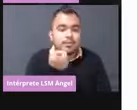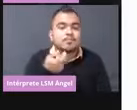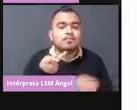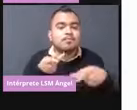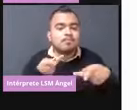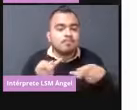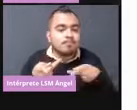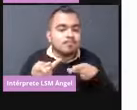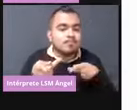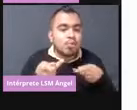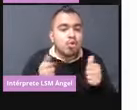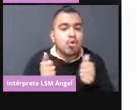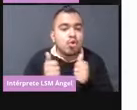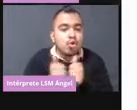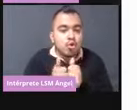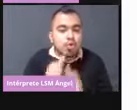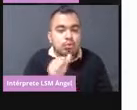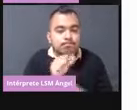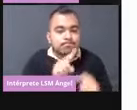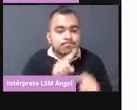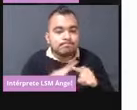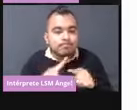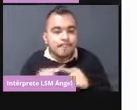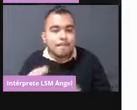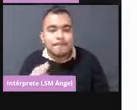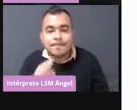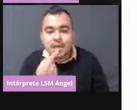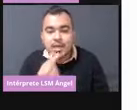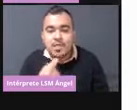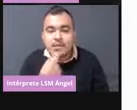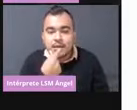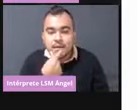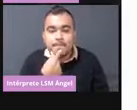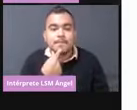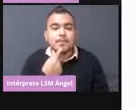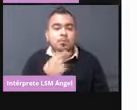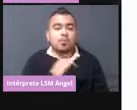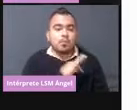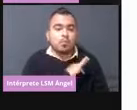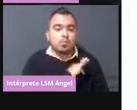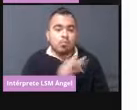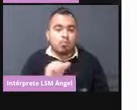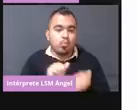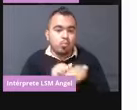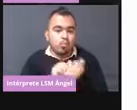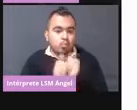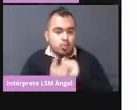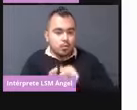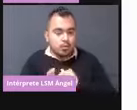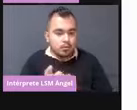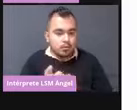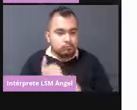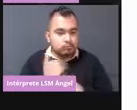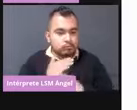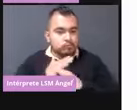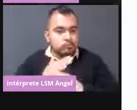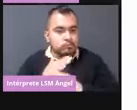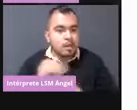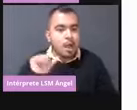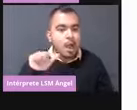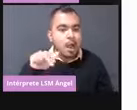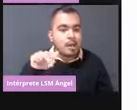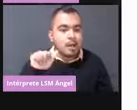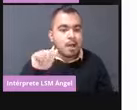medicamentos que pueden, en un momento determinado, pues poder combatir esa anafilaxia y la